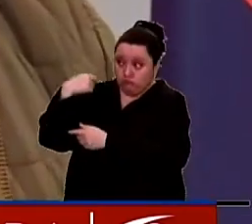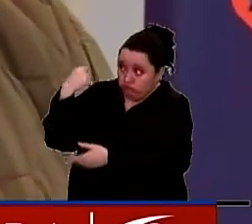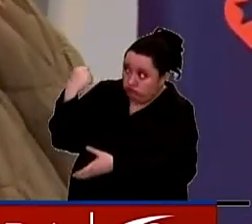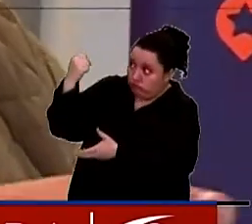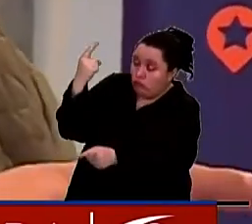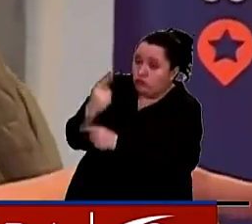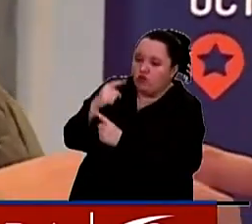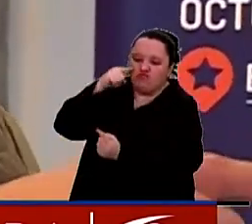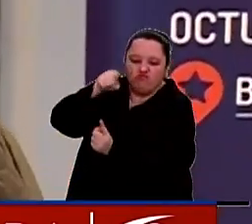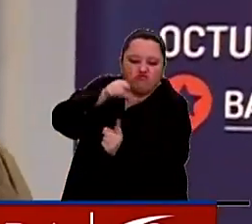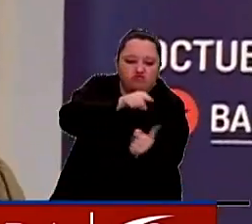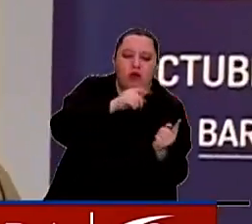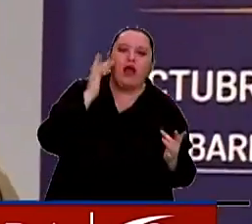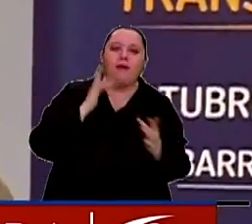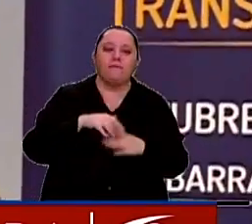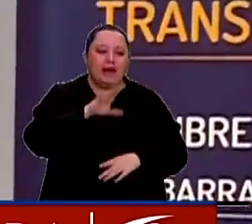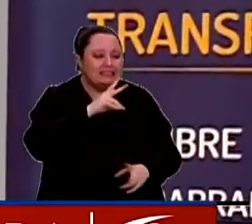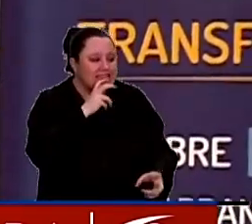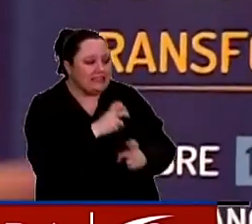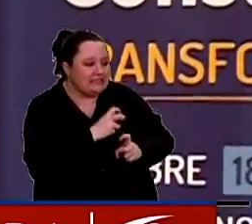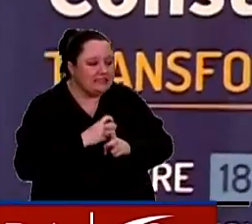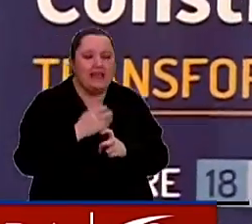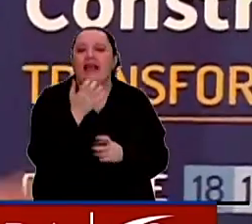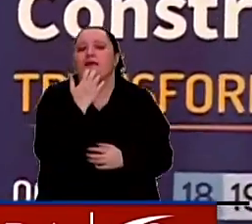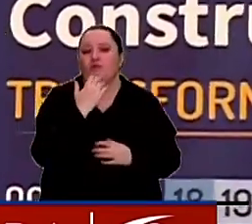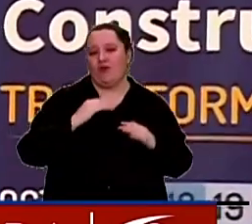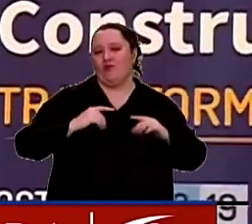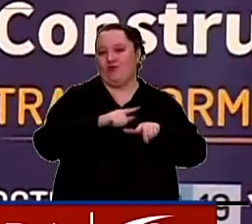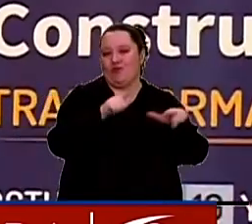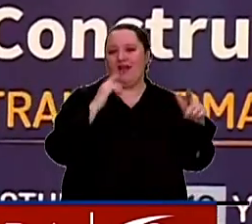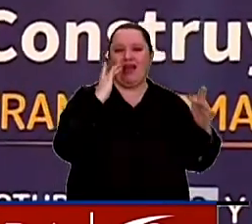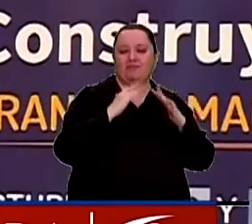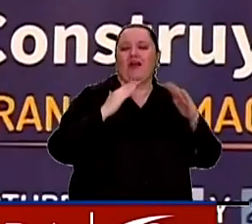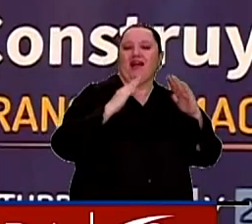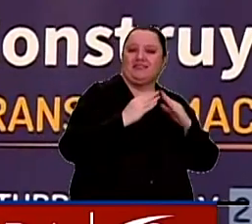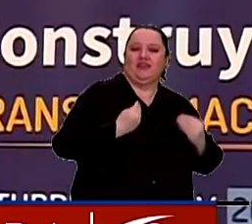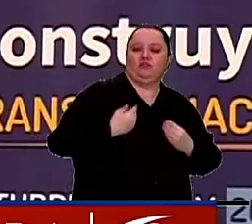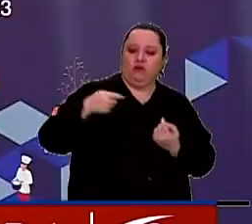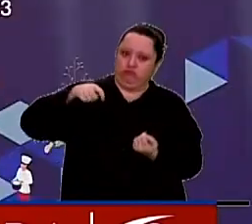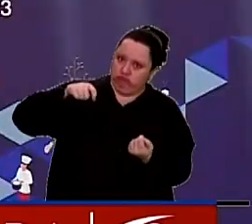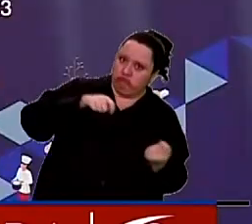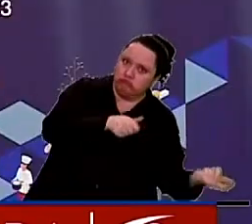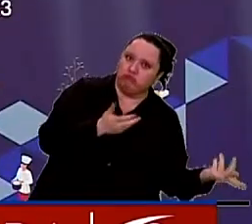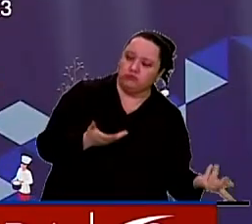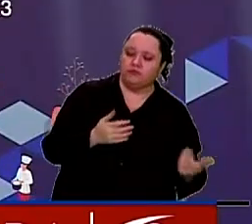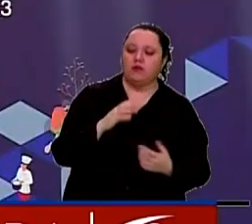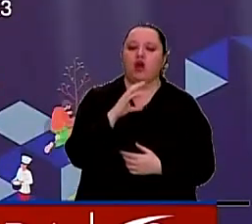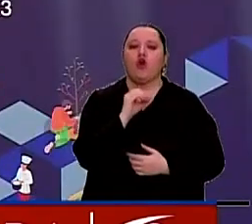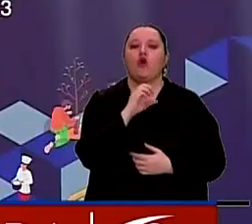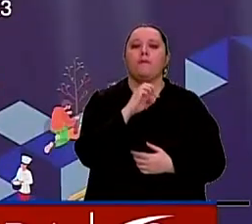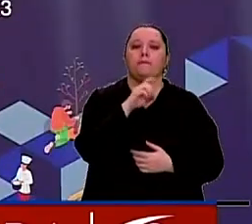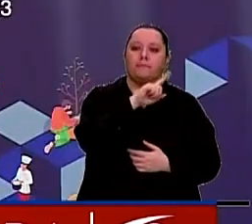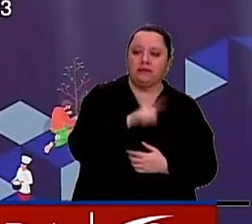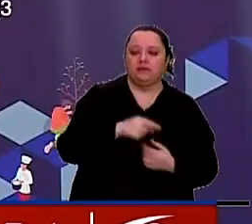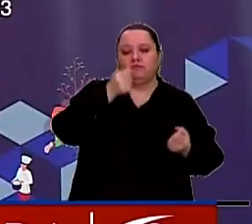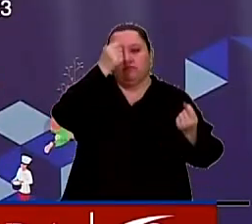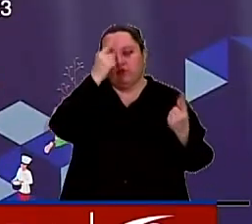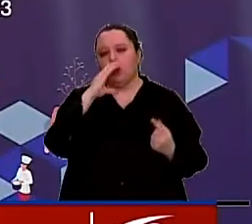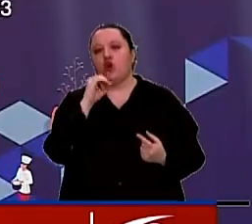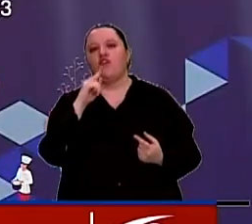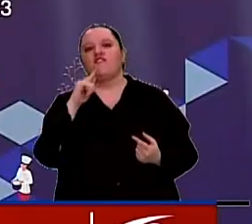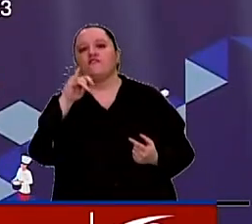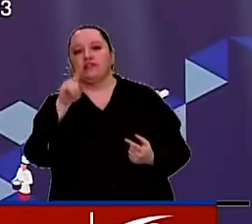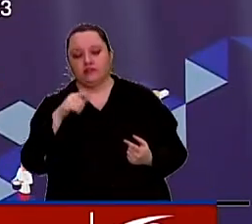destinar recursos a sectores con más dificultades como el de la vivienda. Entendemos que están trabajando con el COMPES, con el CONFIS para